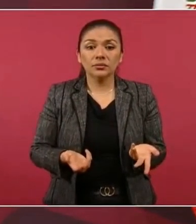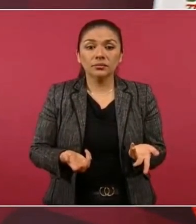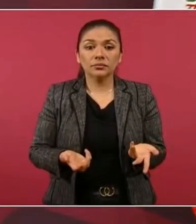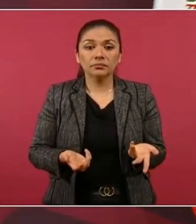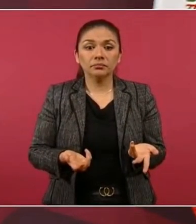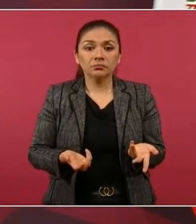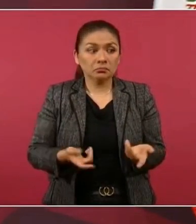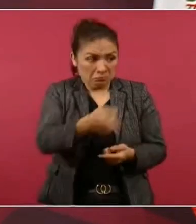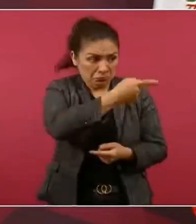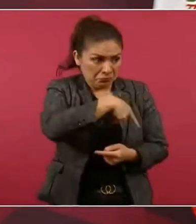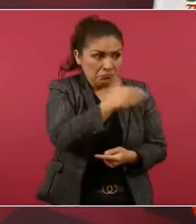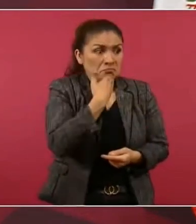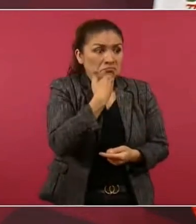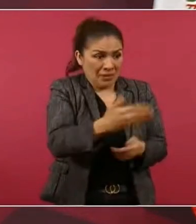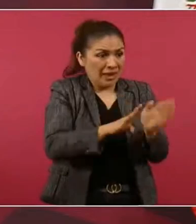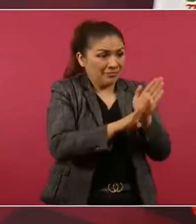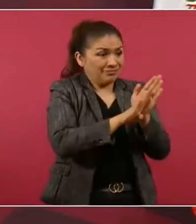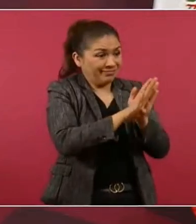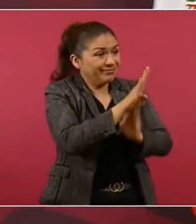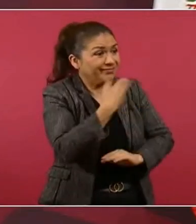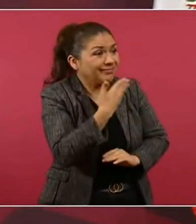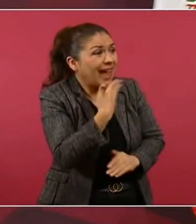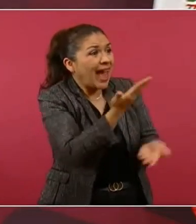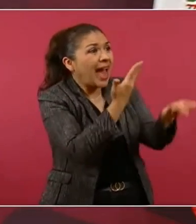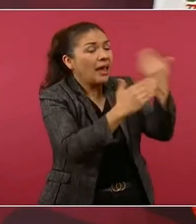les va bien, pero no, están a gusto.